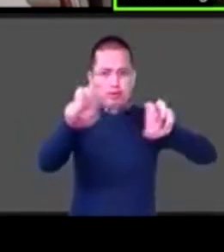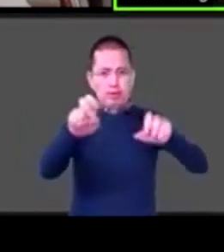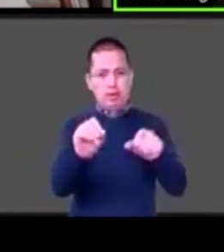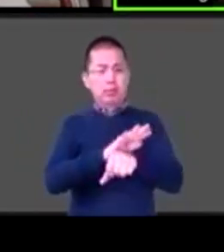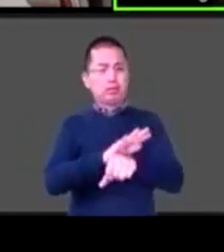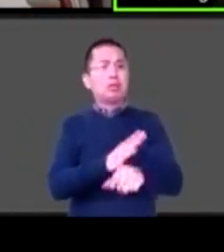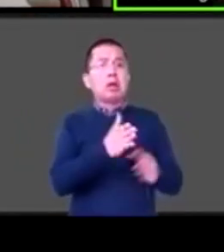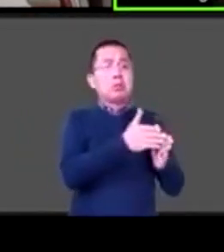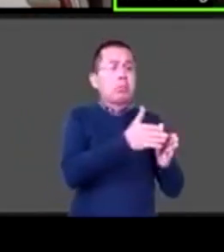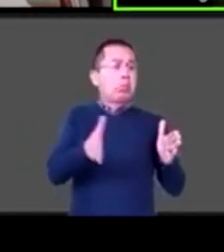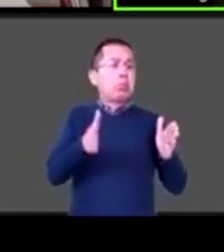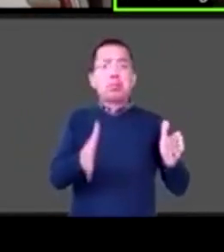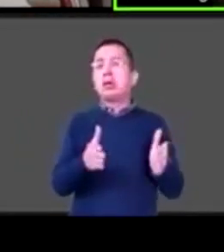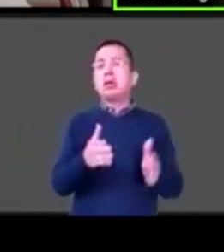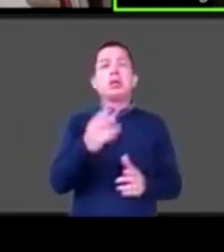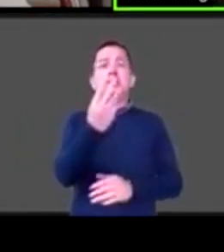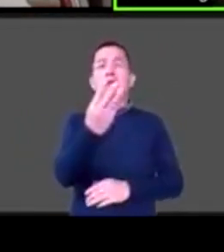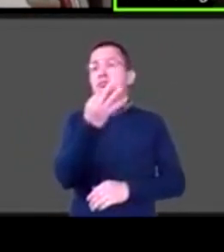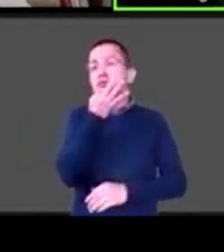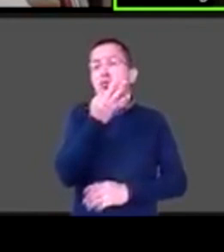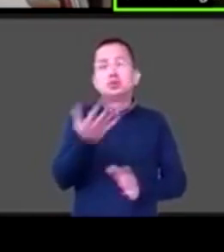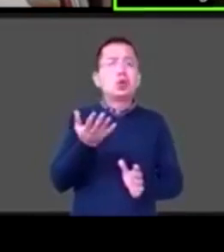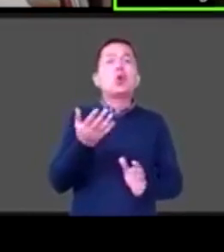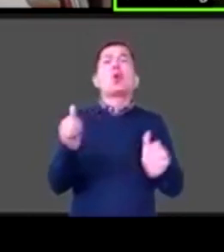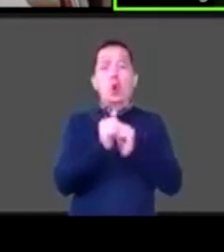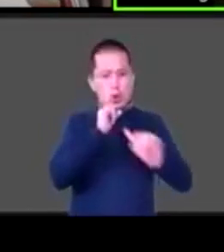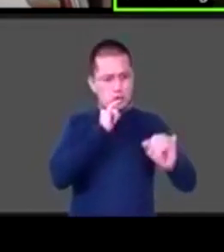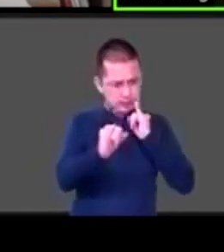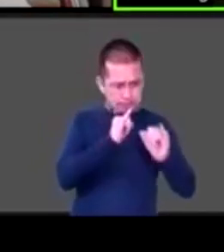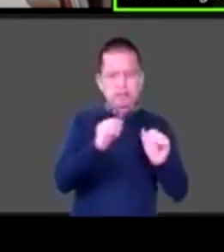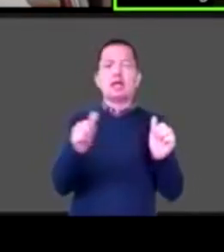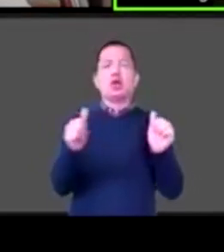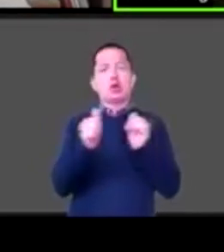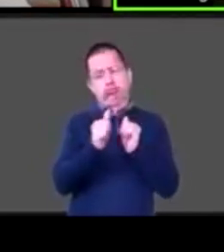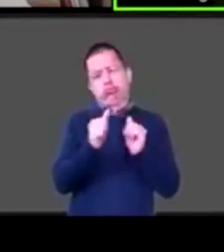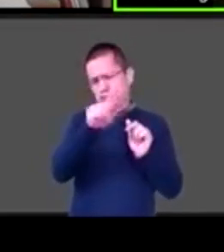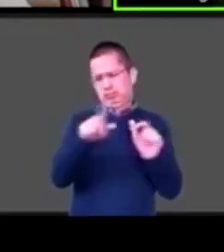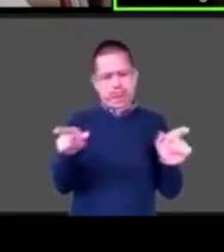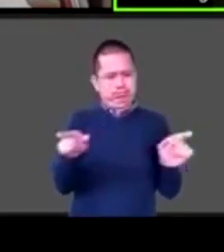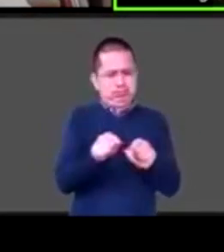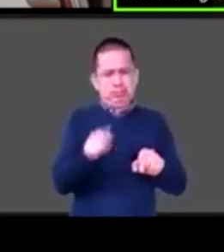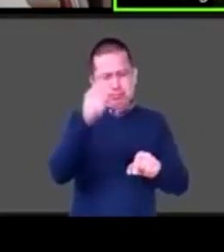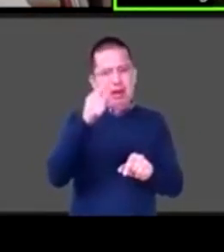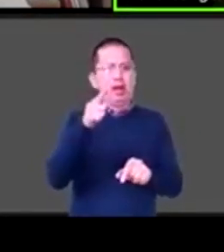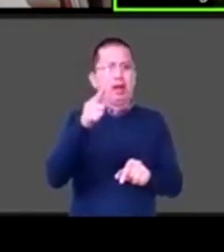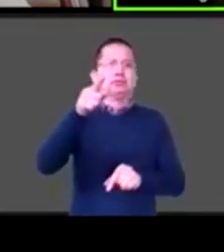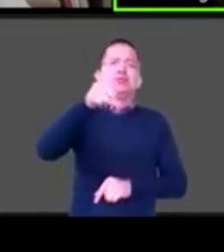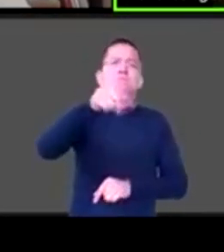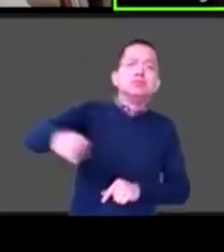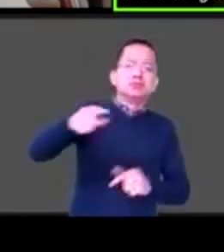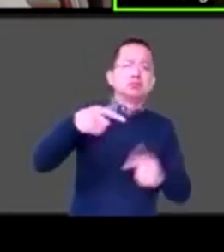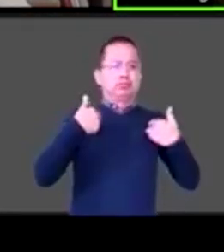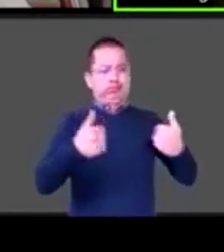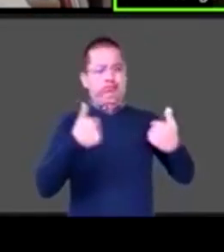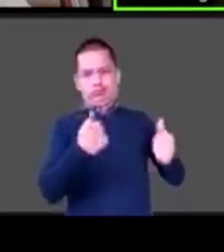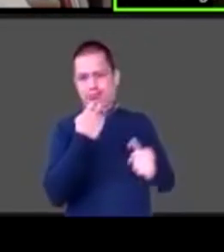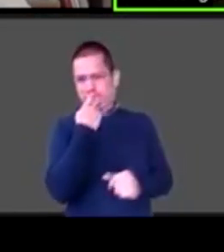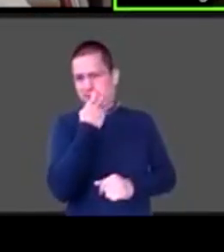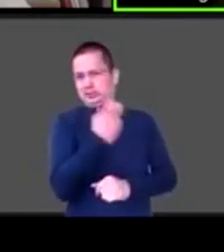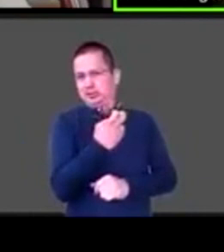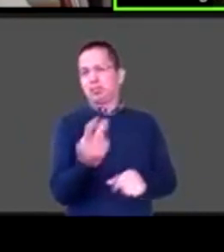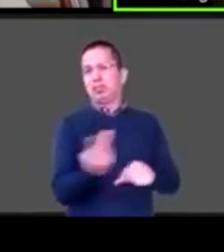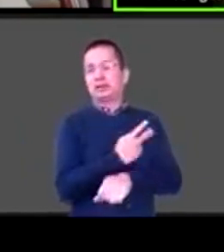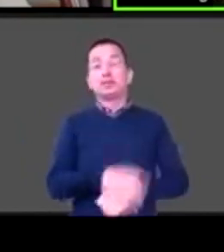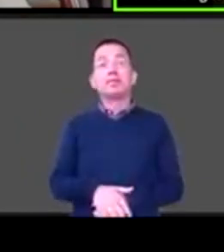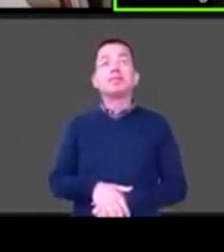todas las personas y también vamos a sacar muy pronto ya estamos terminando el de discapacidad intelectual en lectura fácil eso